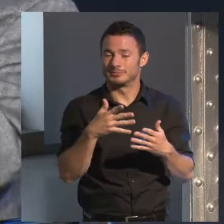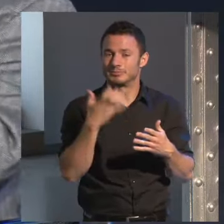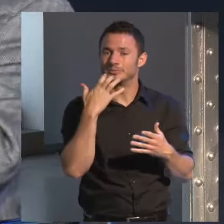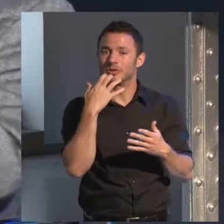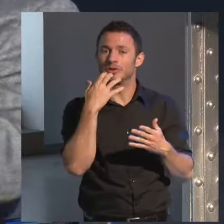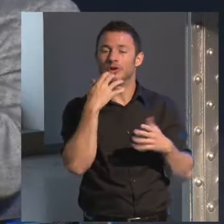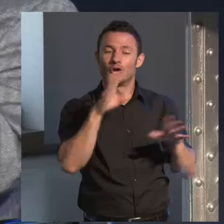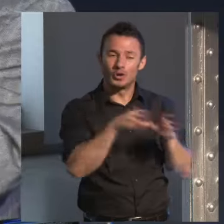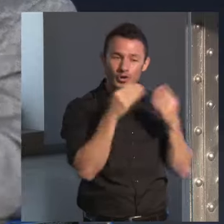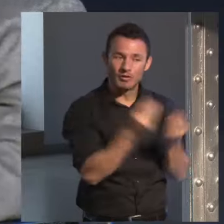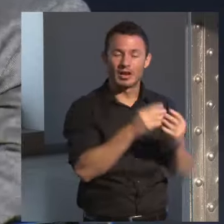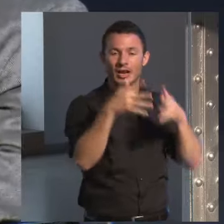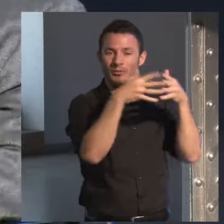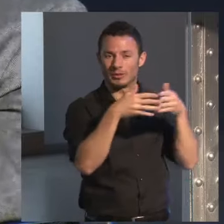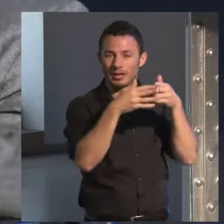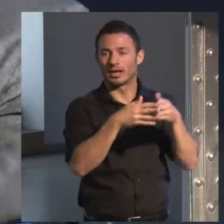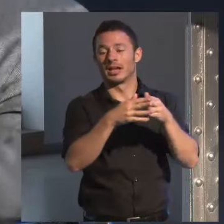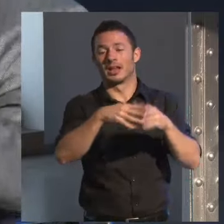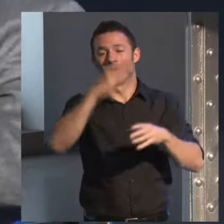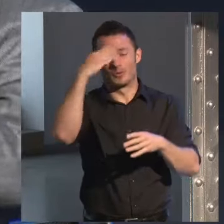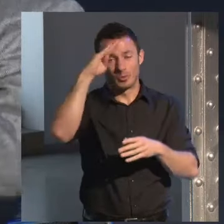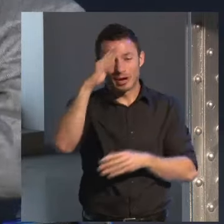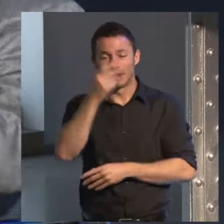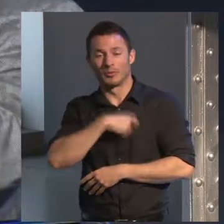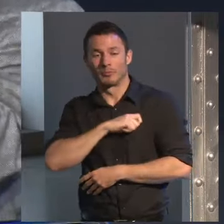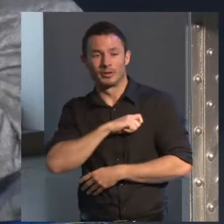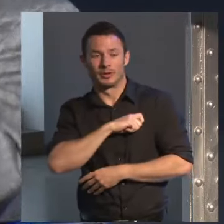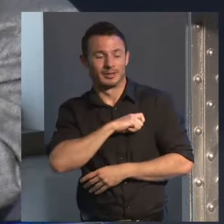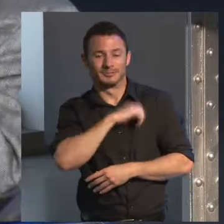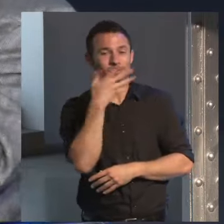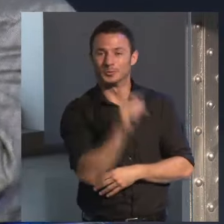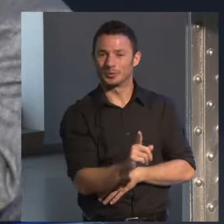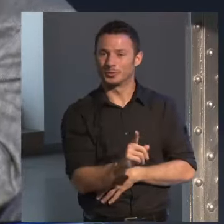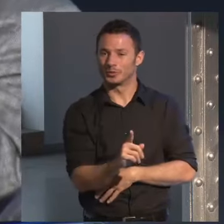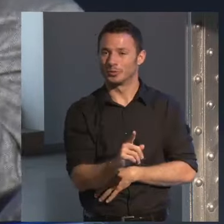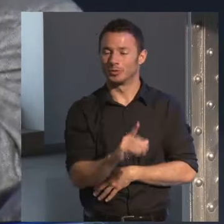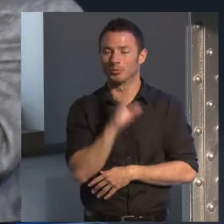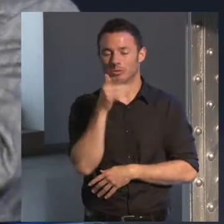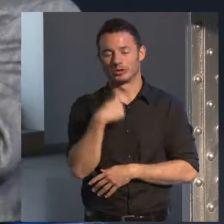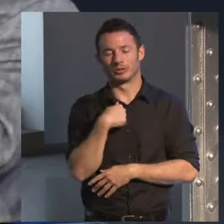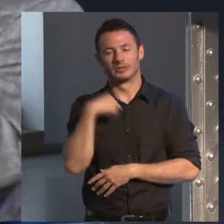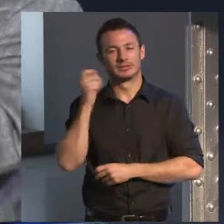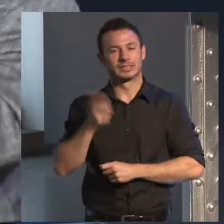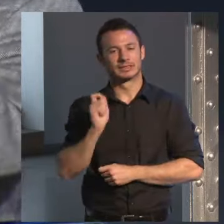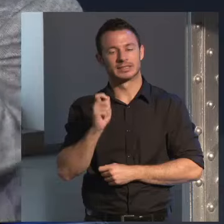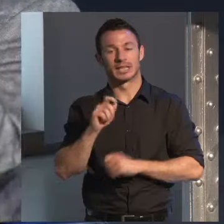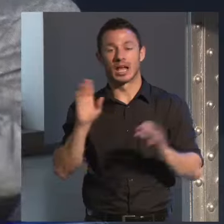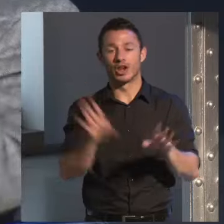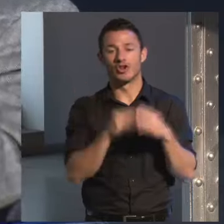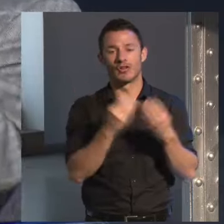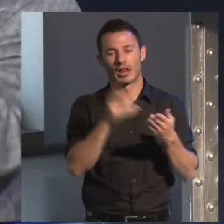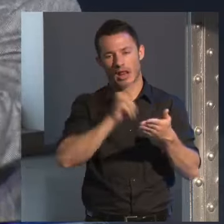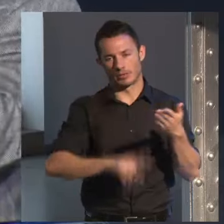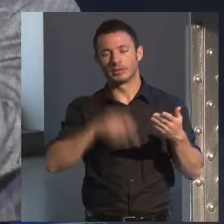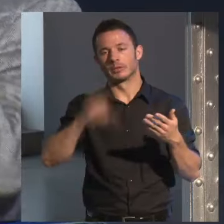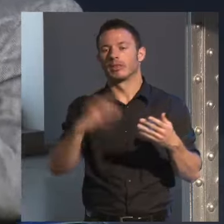norteamericana ni la novela cubana ni la novela española porque soy fundamentalmente lector de novelas aunque tengo que leer mucha